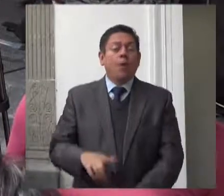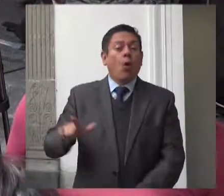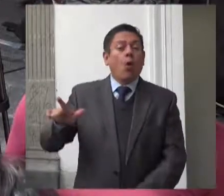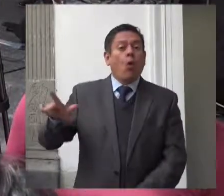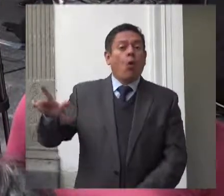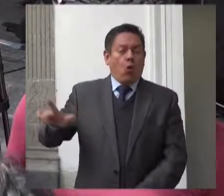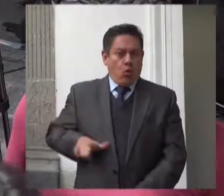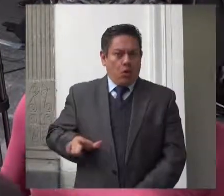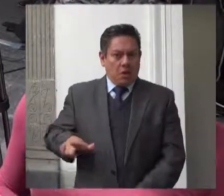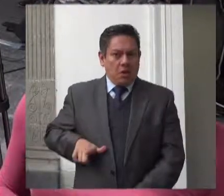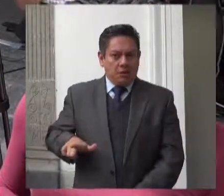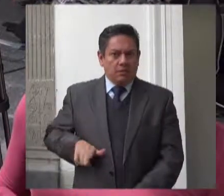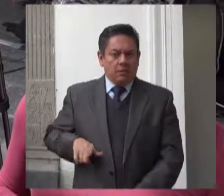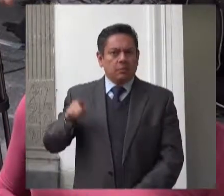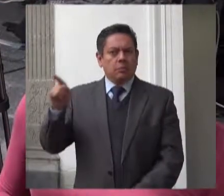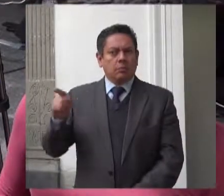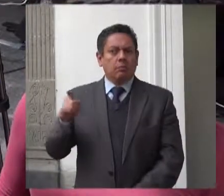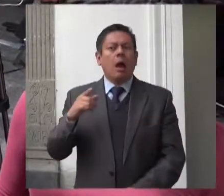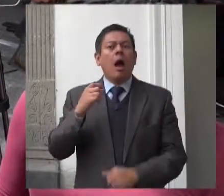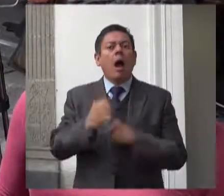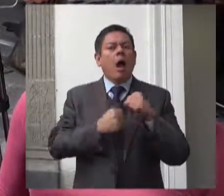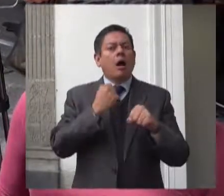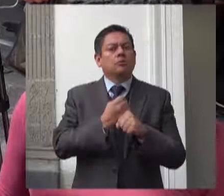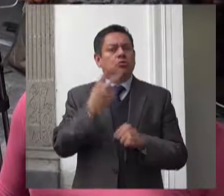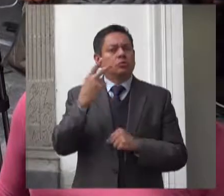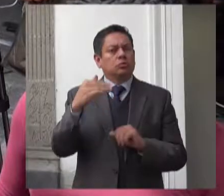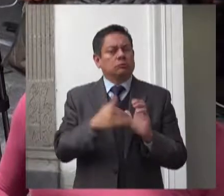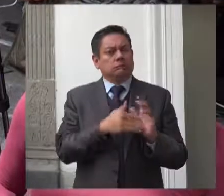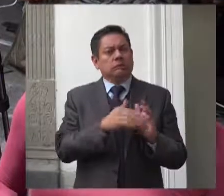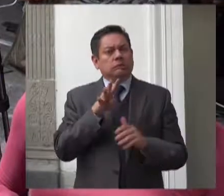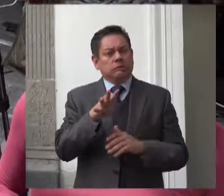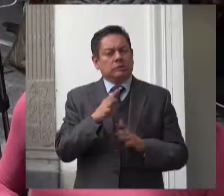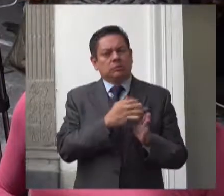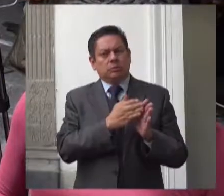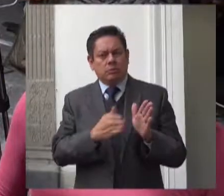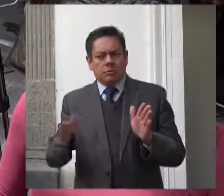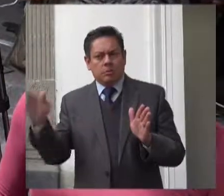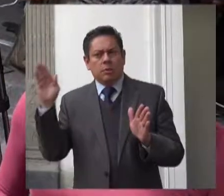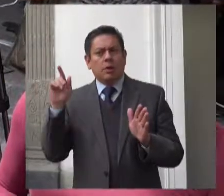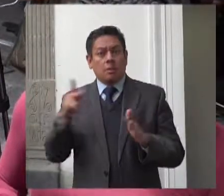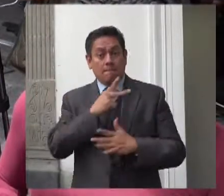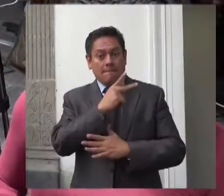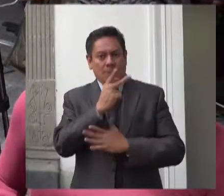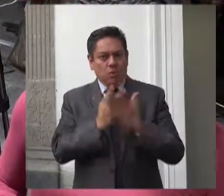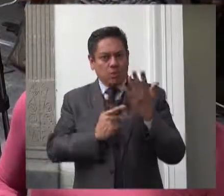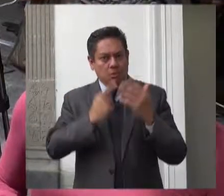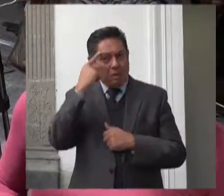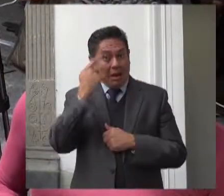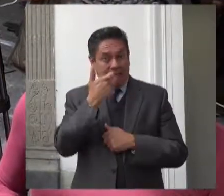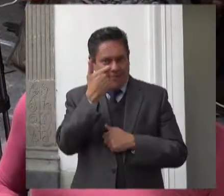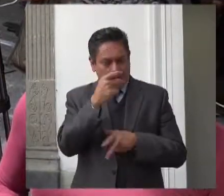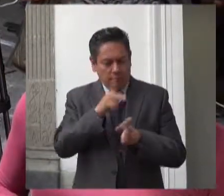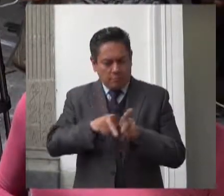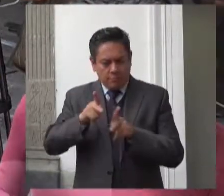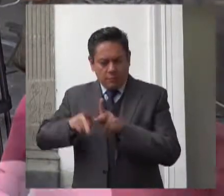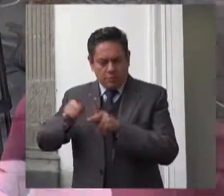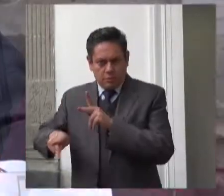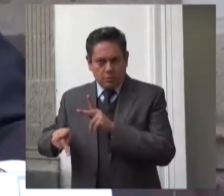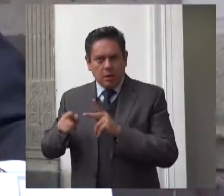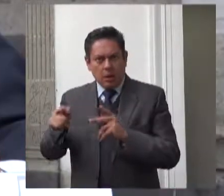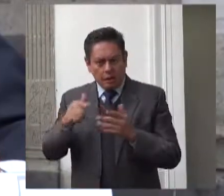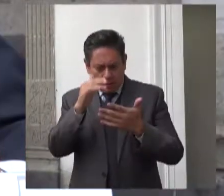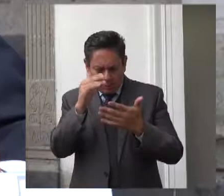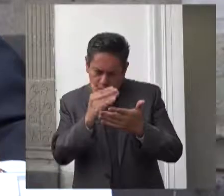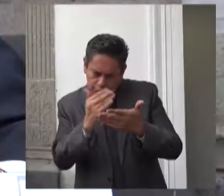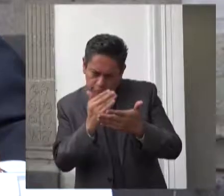la Federación para el Ejercicio Fiscal 2019, en su anexo 13, Erogaciones para la Igualdad